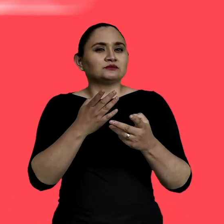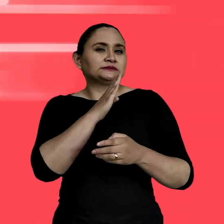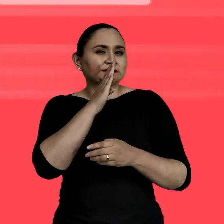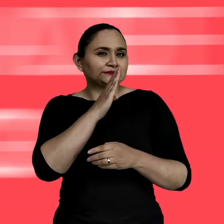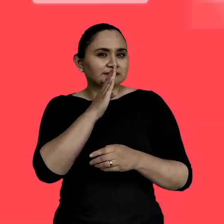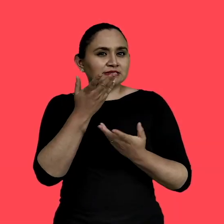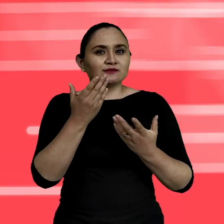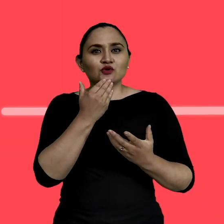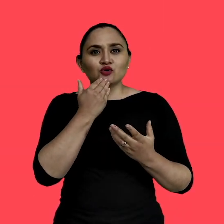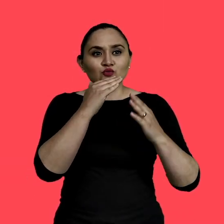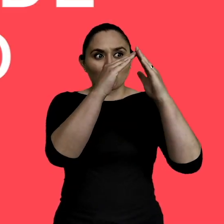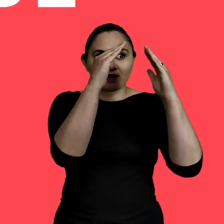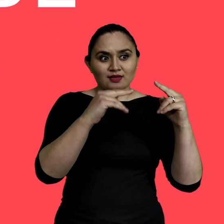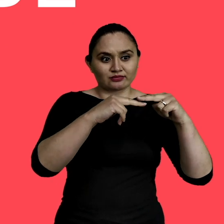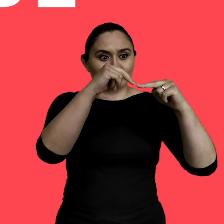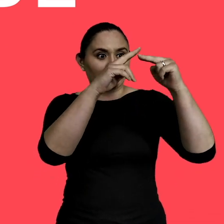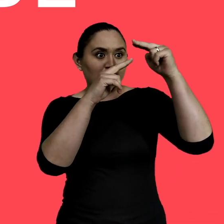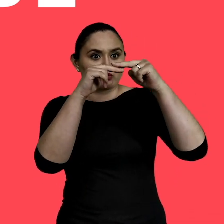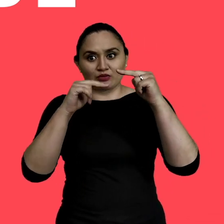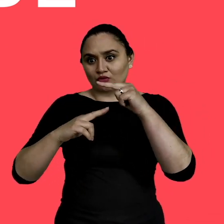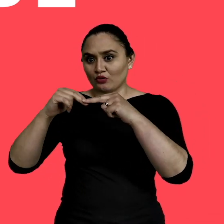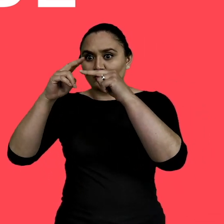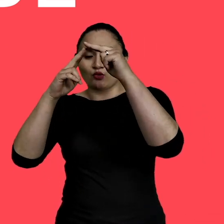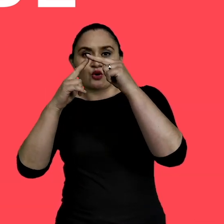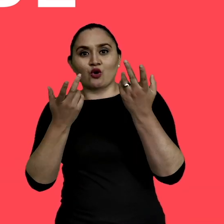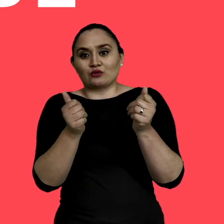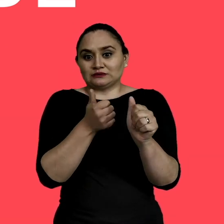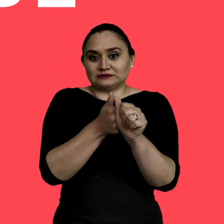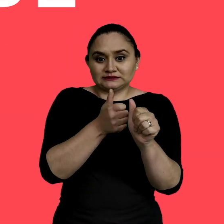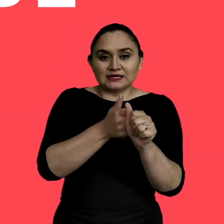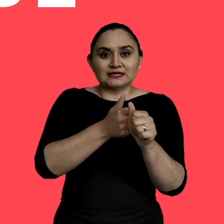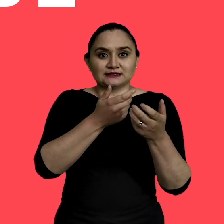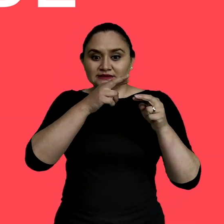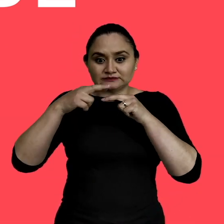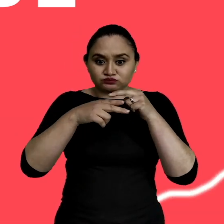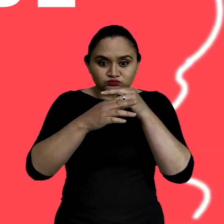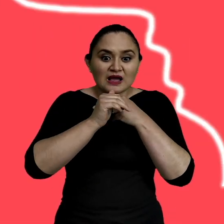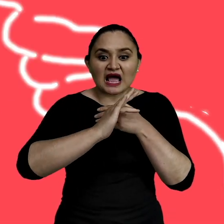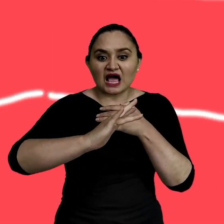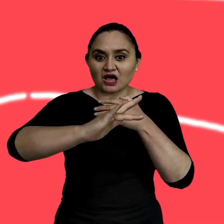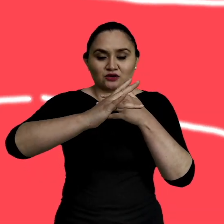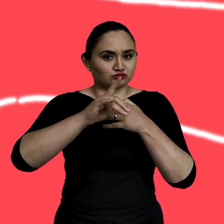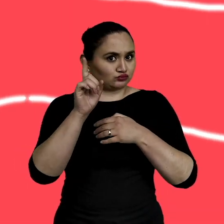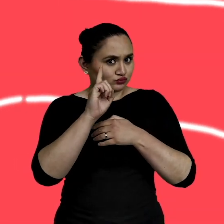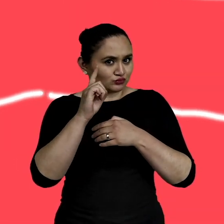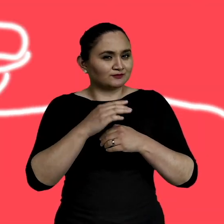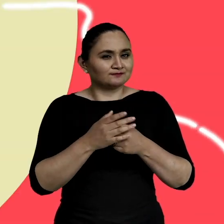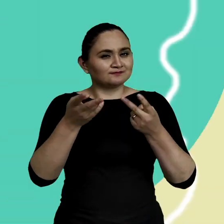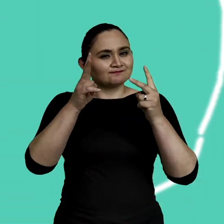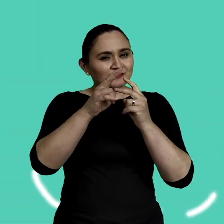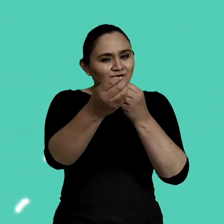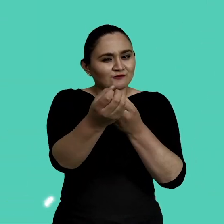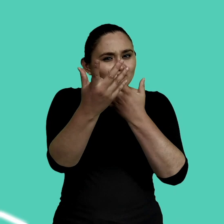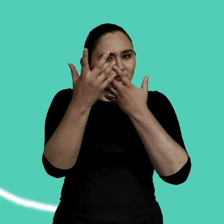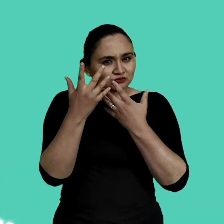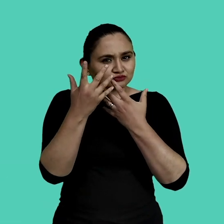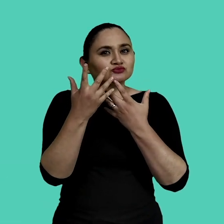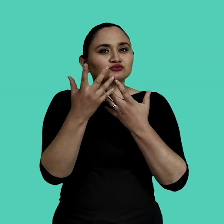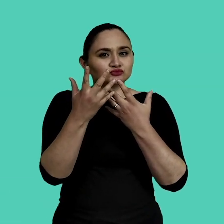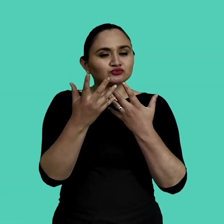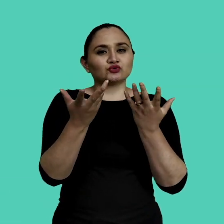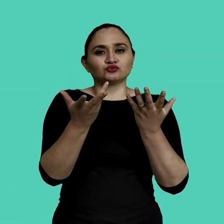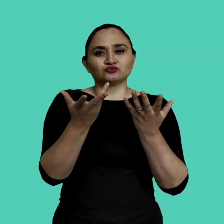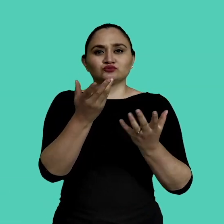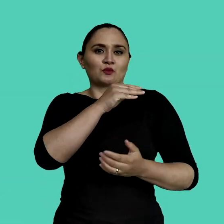manera preventiva es mejor no construir en estas zonas ni tampoco cerca de ríos o quebrados. Y por último, mantente informada siempre por fuentes oficiales